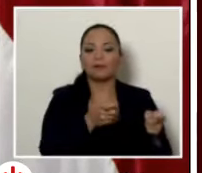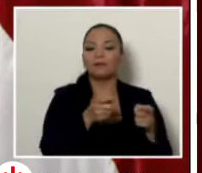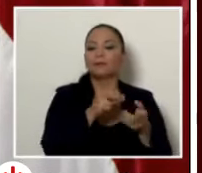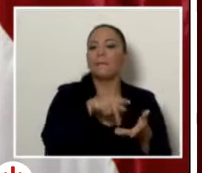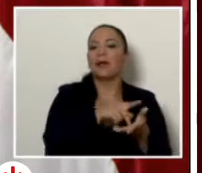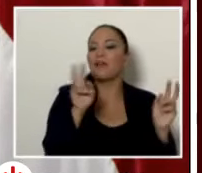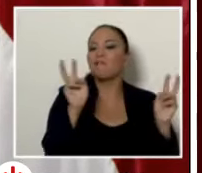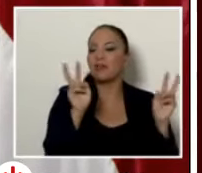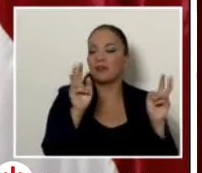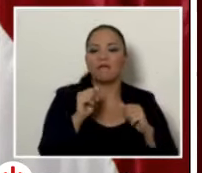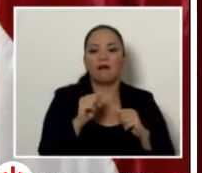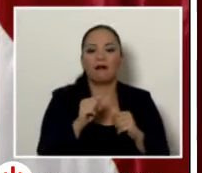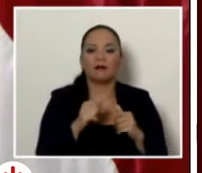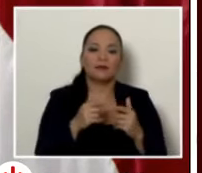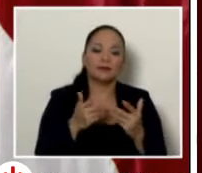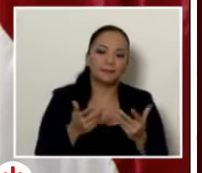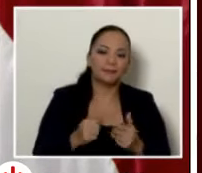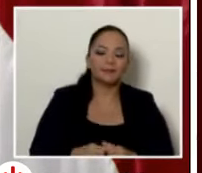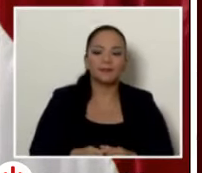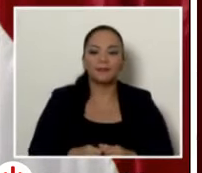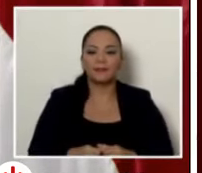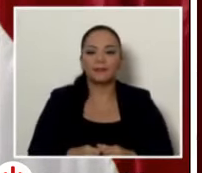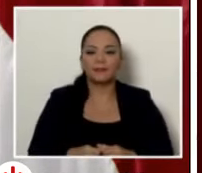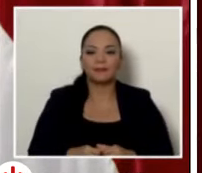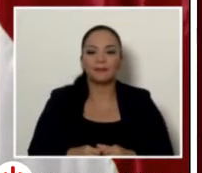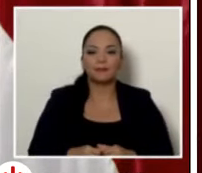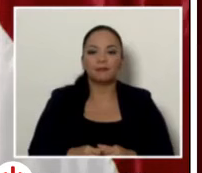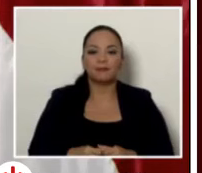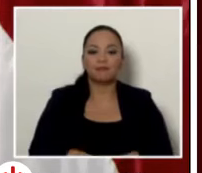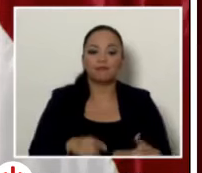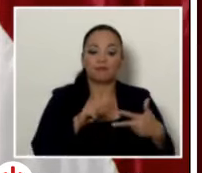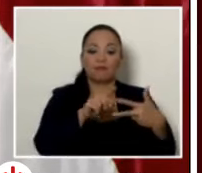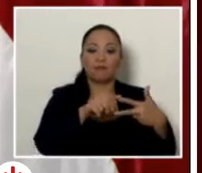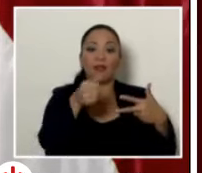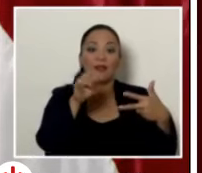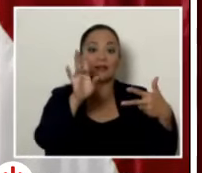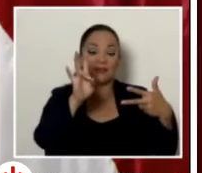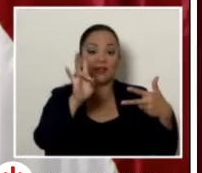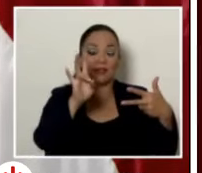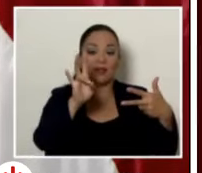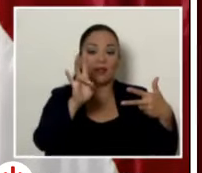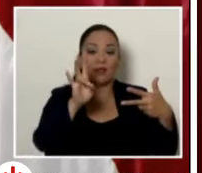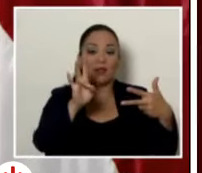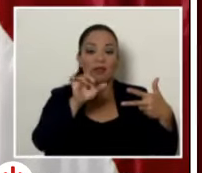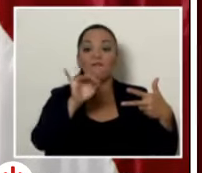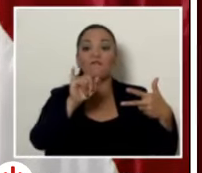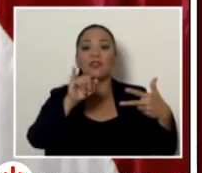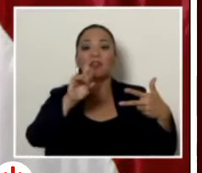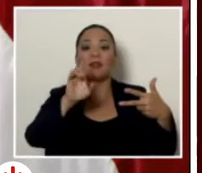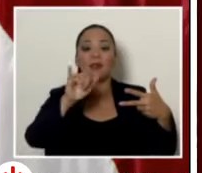etcétera en el caso de canal 7 eso es fideicomiso que no controla el gobierno